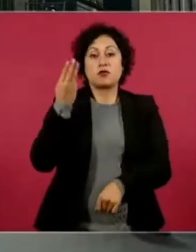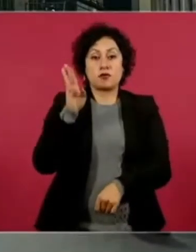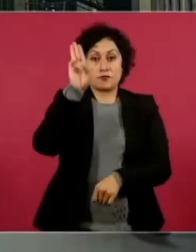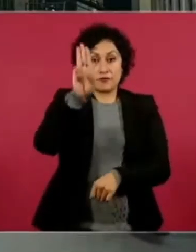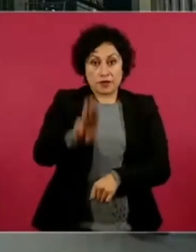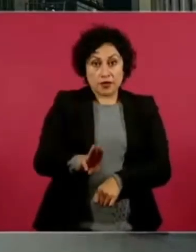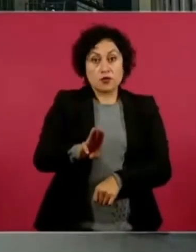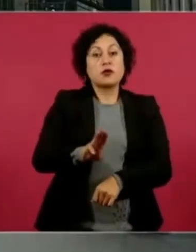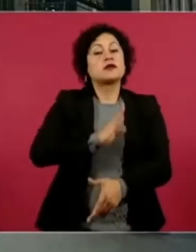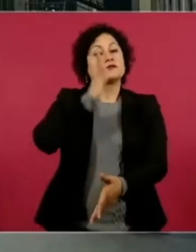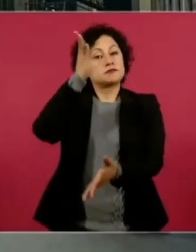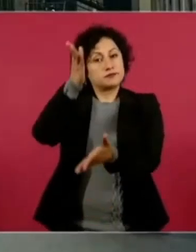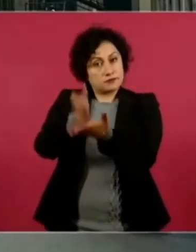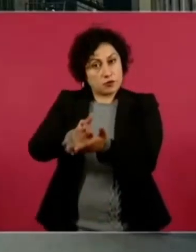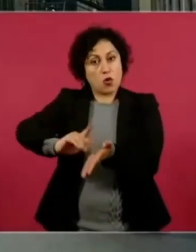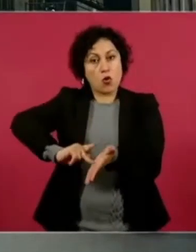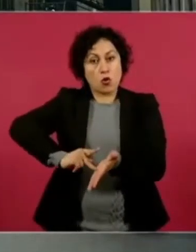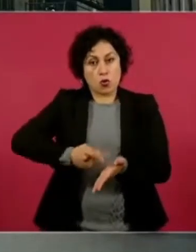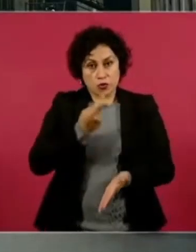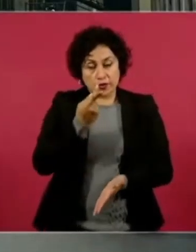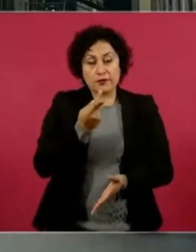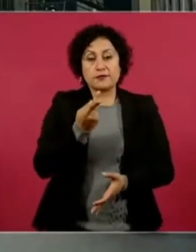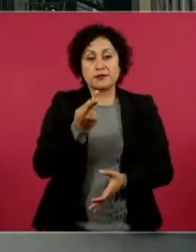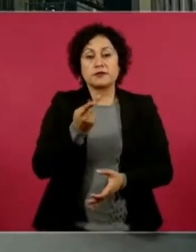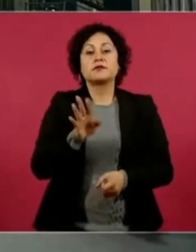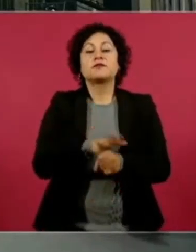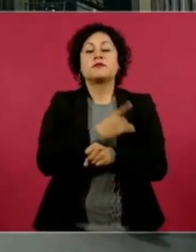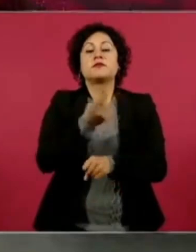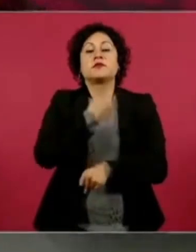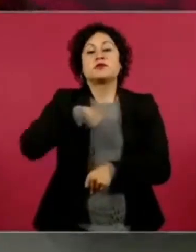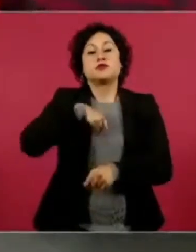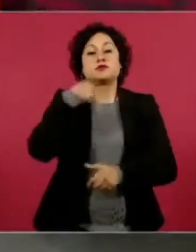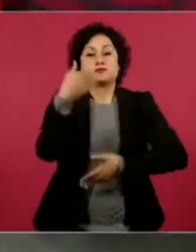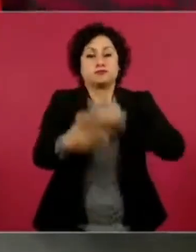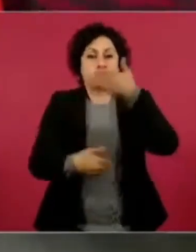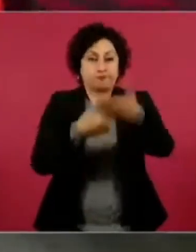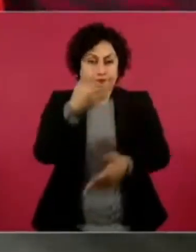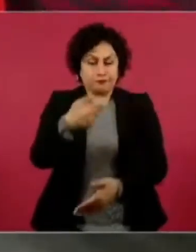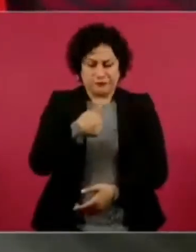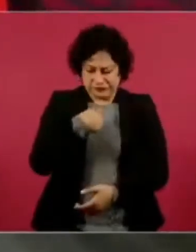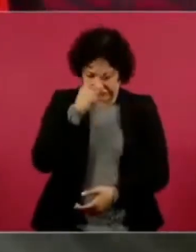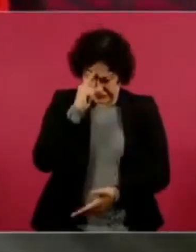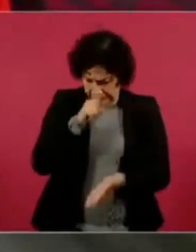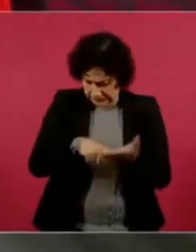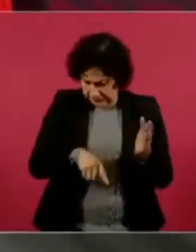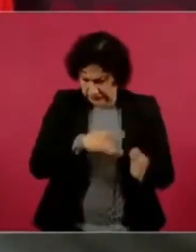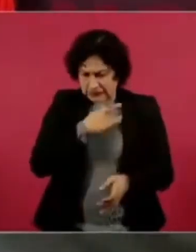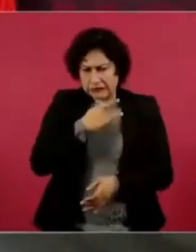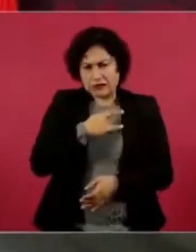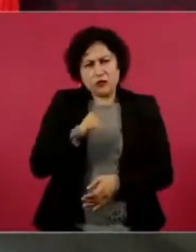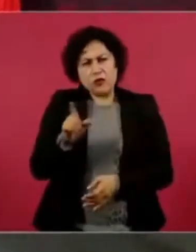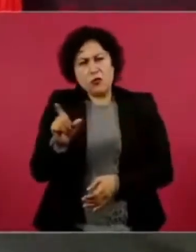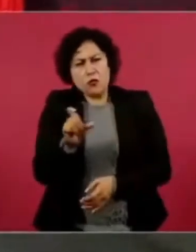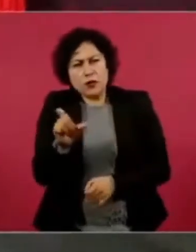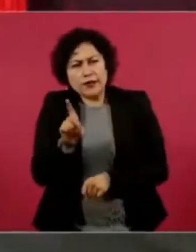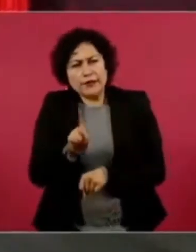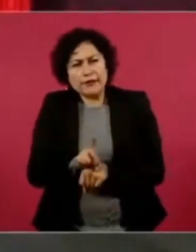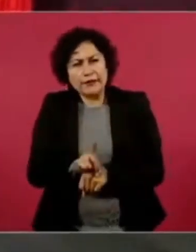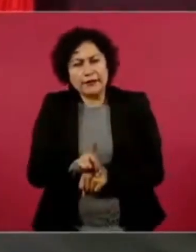porque vamos a seguir avanzando. Creo que el miércoles es… ¿qué día es miércoles?